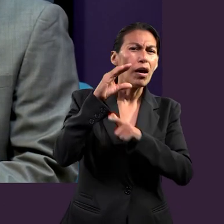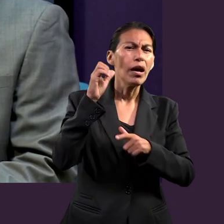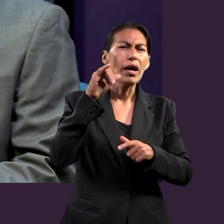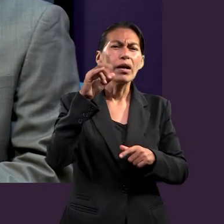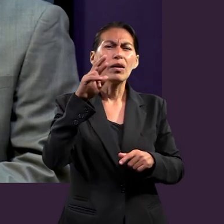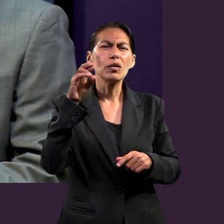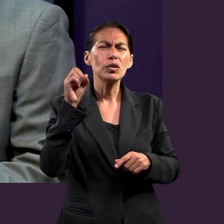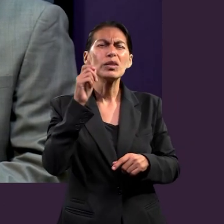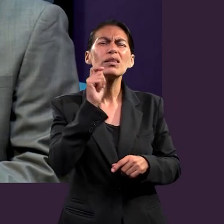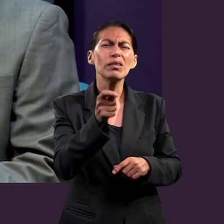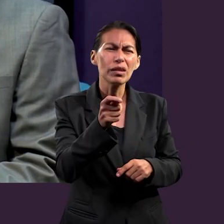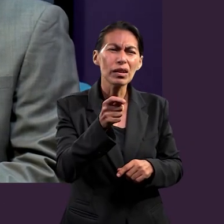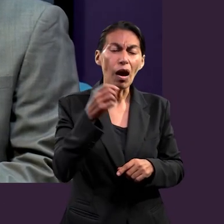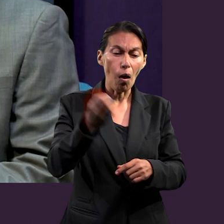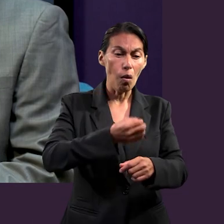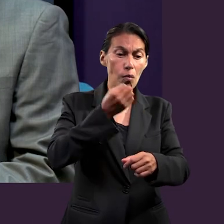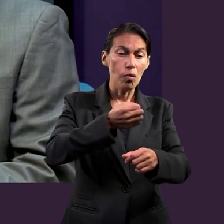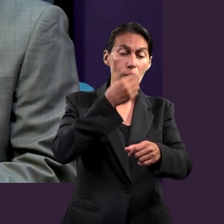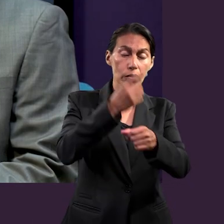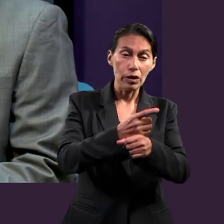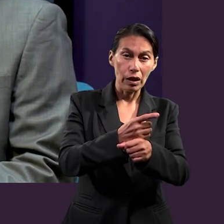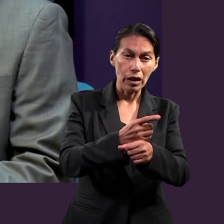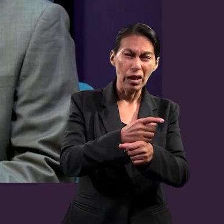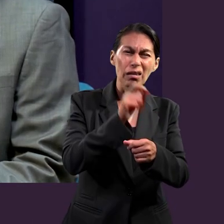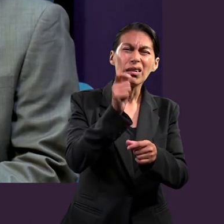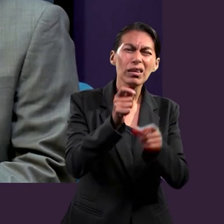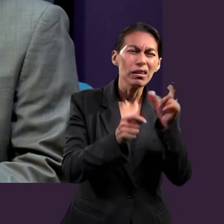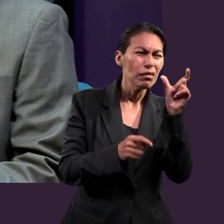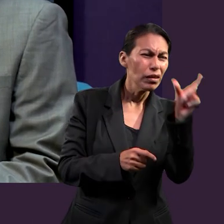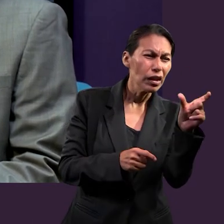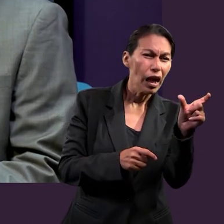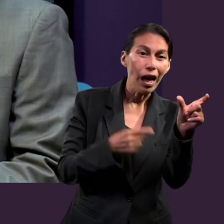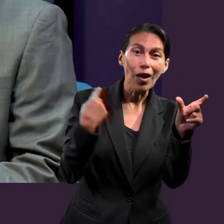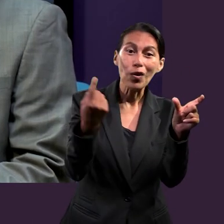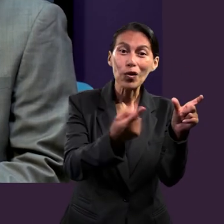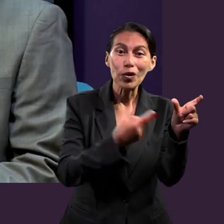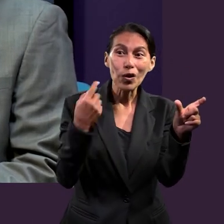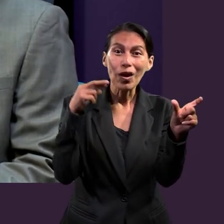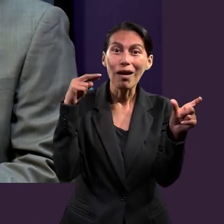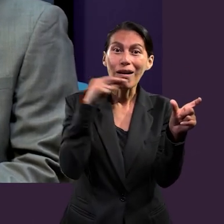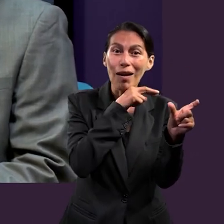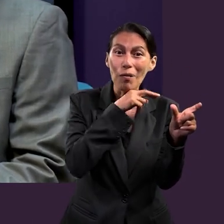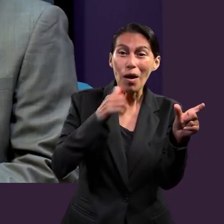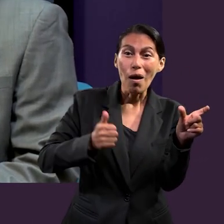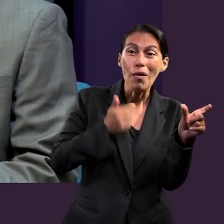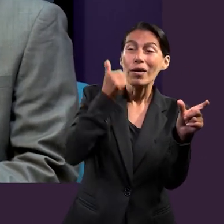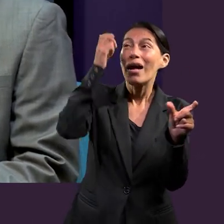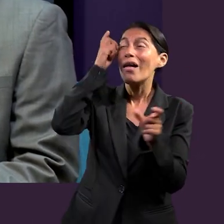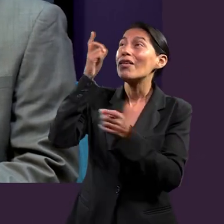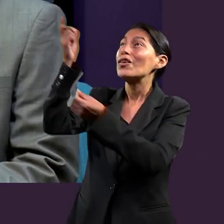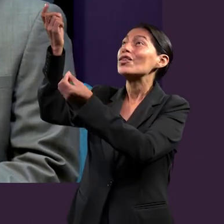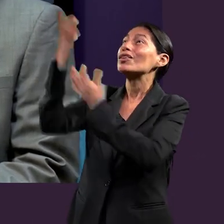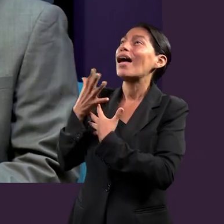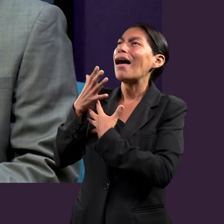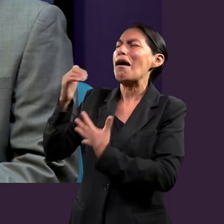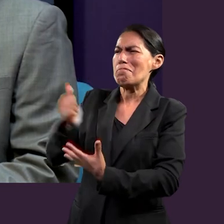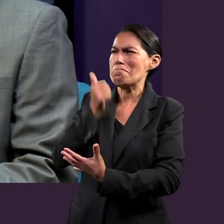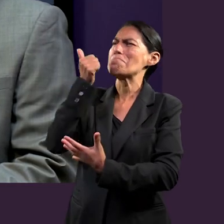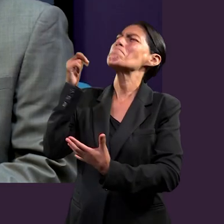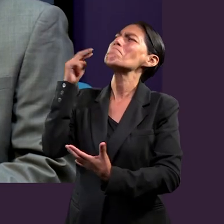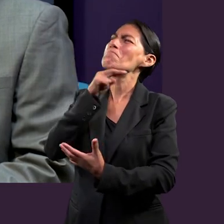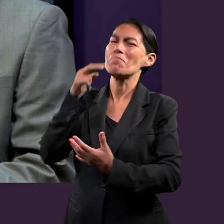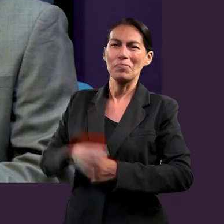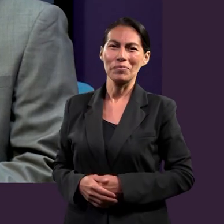kairos, que describe un momento de oportunidad. Entonces, básicamente nos está diciendo tomar sin demora lo que Cristo Jesús nos ofrece.